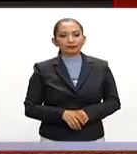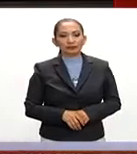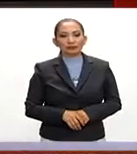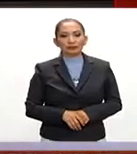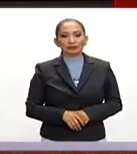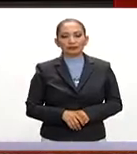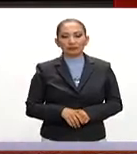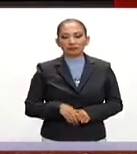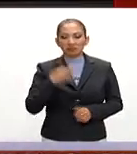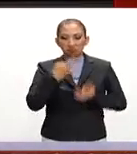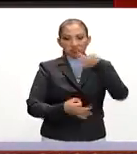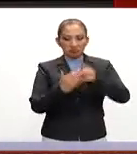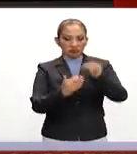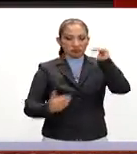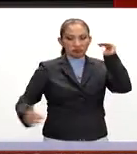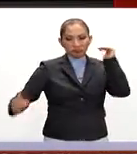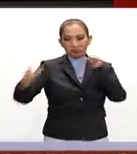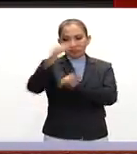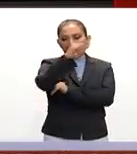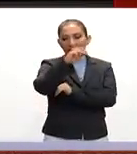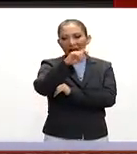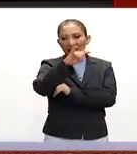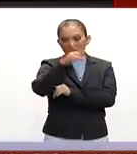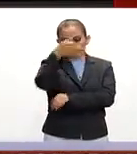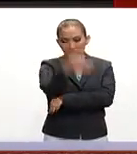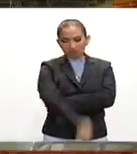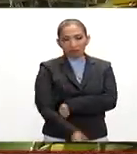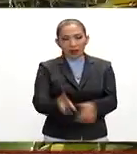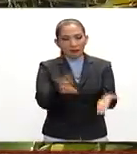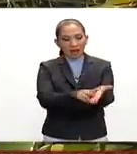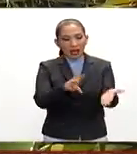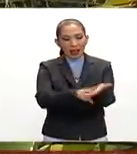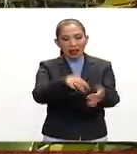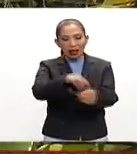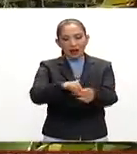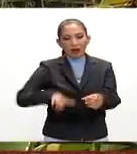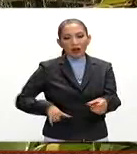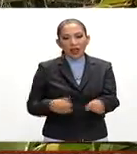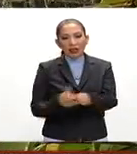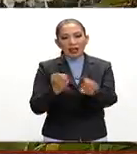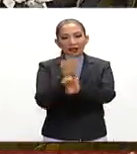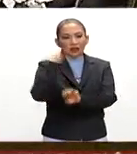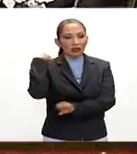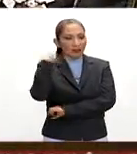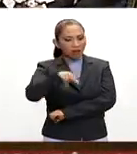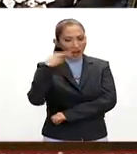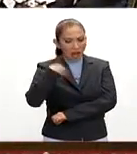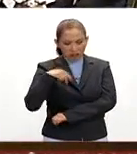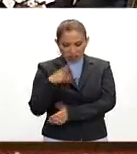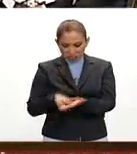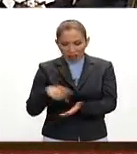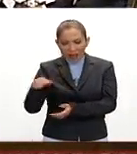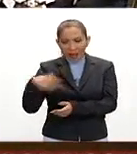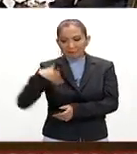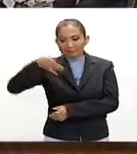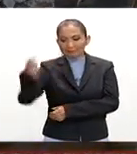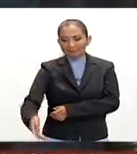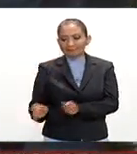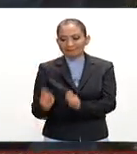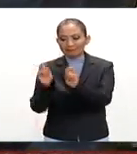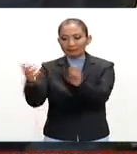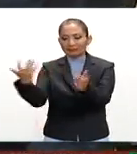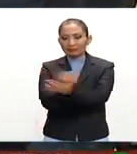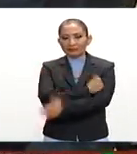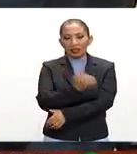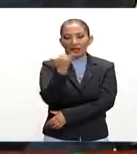Los magistrados del Tribunal Electoral aprobaron por unanimidad validar la elección a gobernador en el Estado de Veracruz, por lo que ratificaron el triunfo